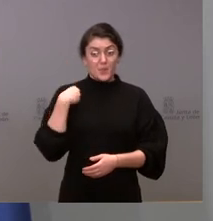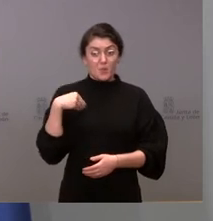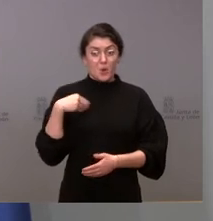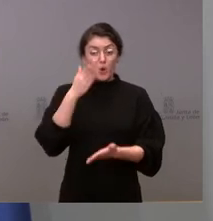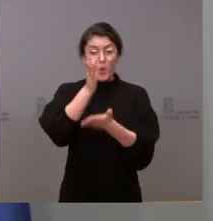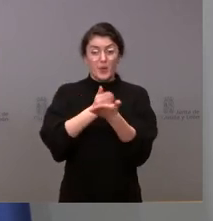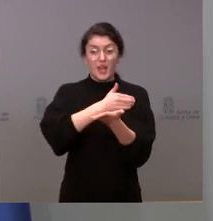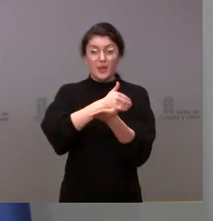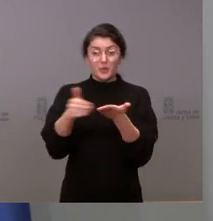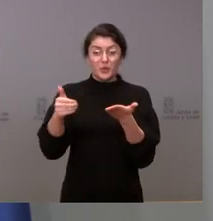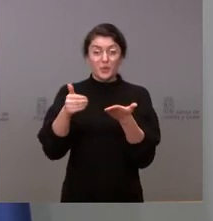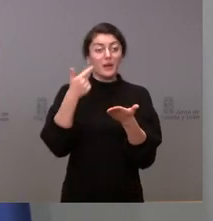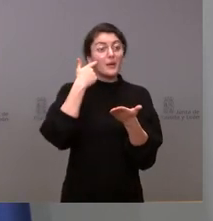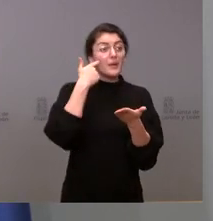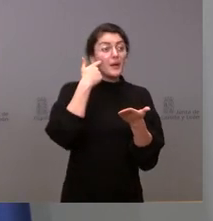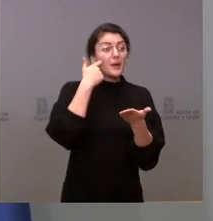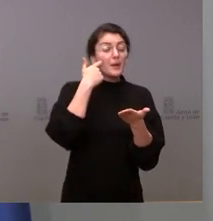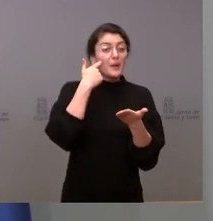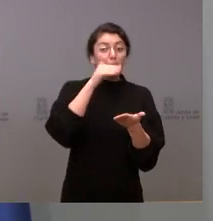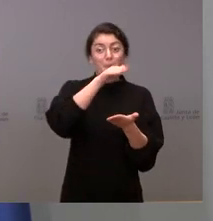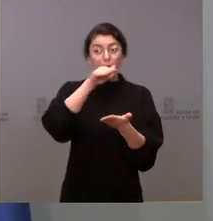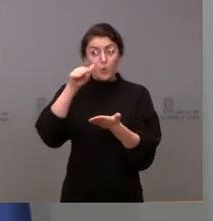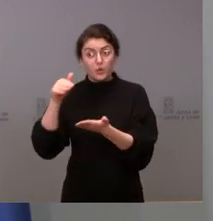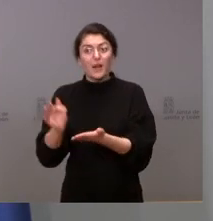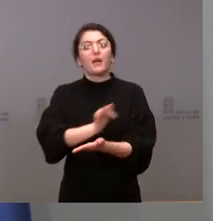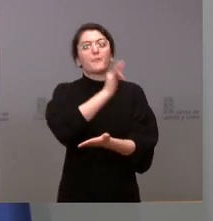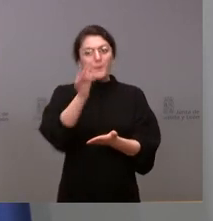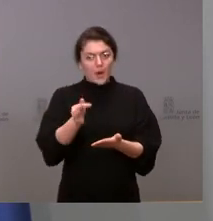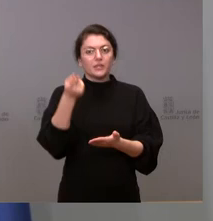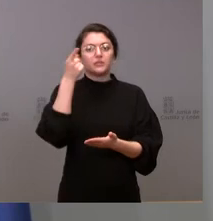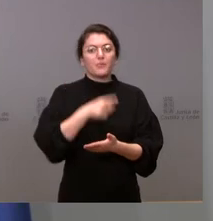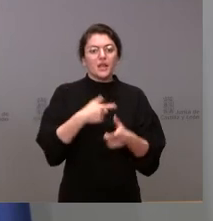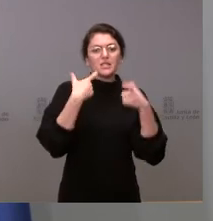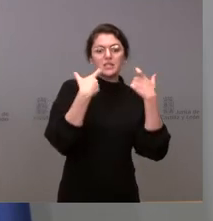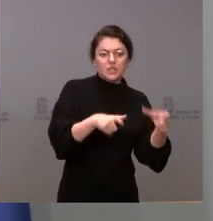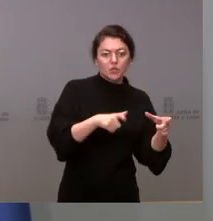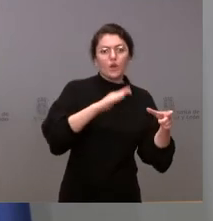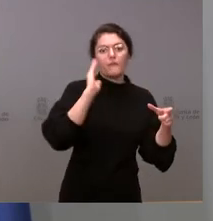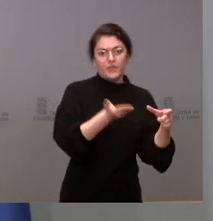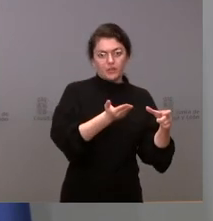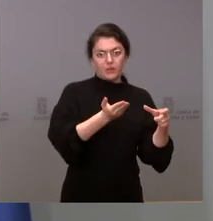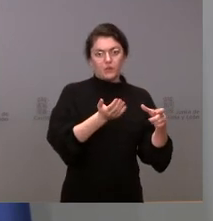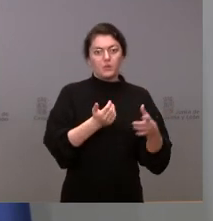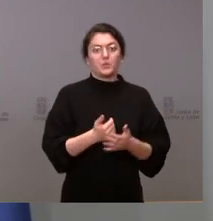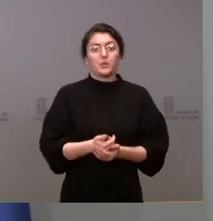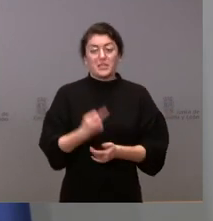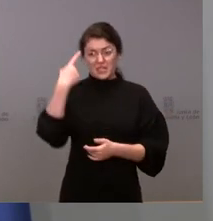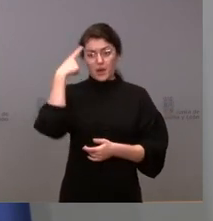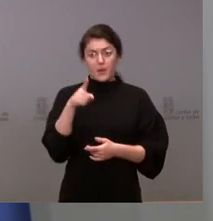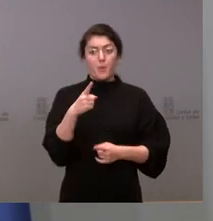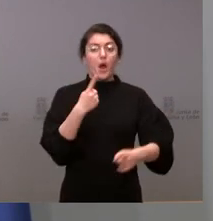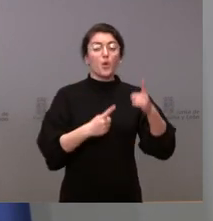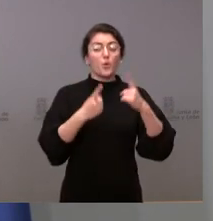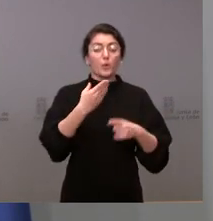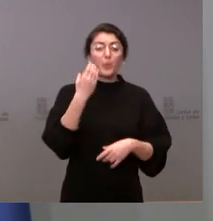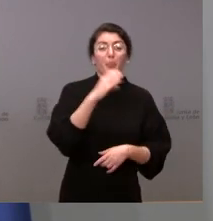los sectores afectados en la definición de cada una de estas líneas hay algún retraso importante en la definición de muchas de ellas el primero de los